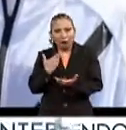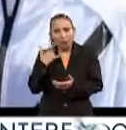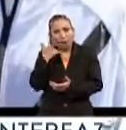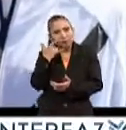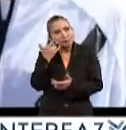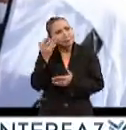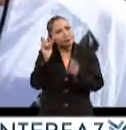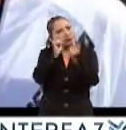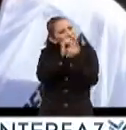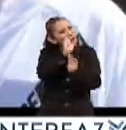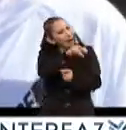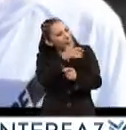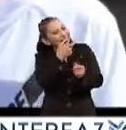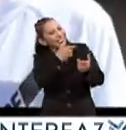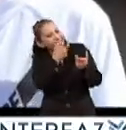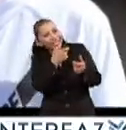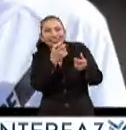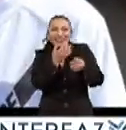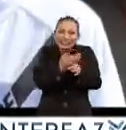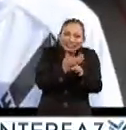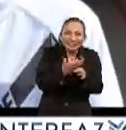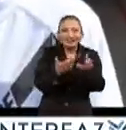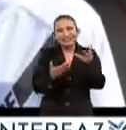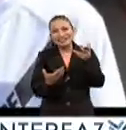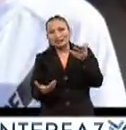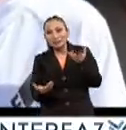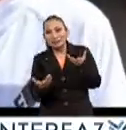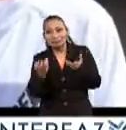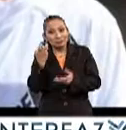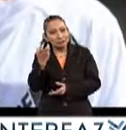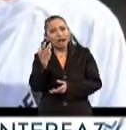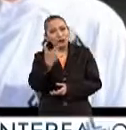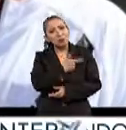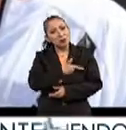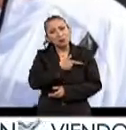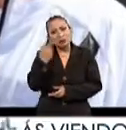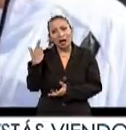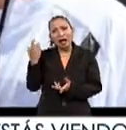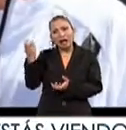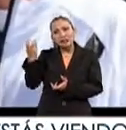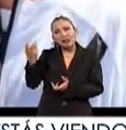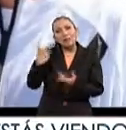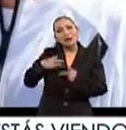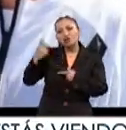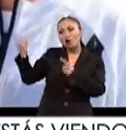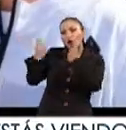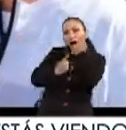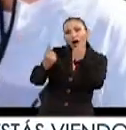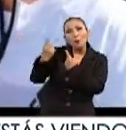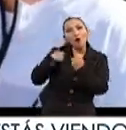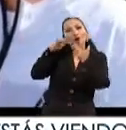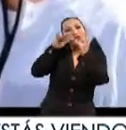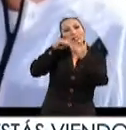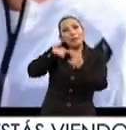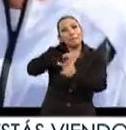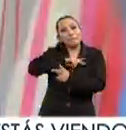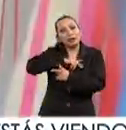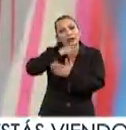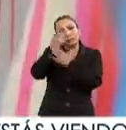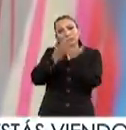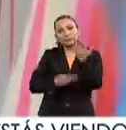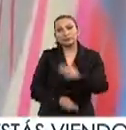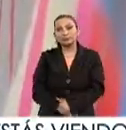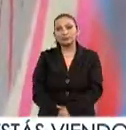amigables al acercarse y cotorrear pero eso me gusta mucho que sea ese tipo de gente la que pueda estar en contacto con la pieza